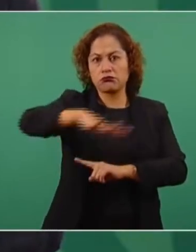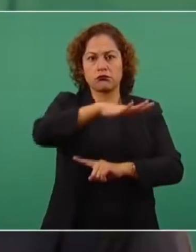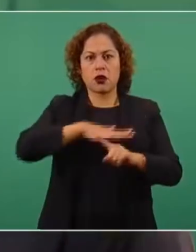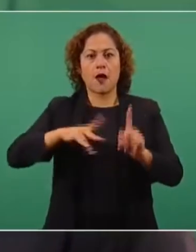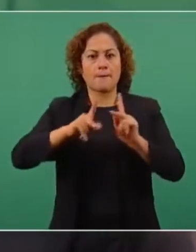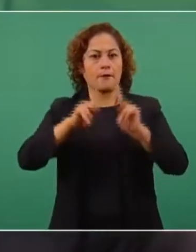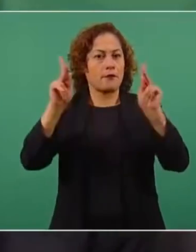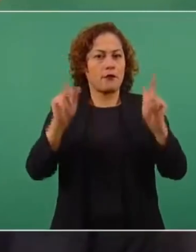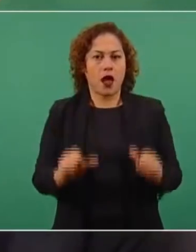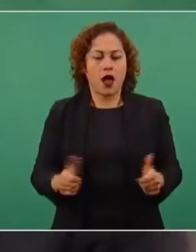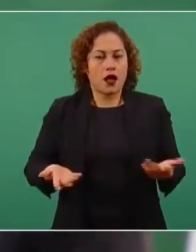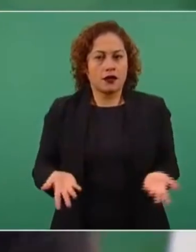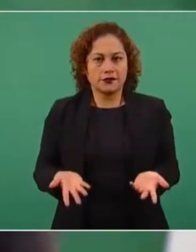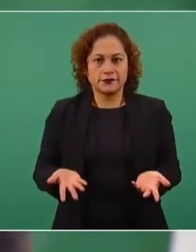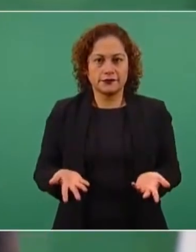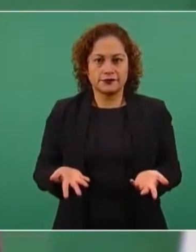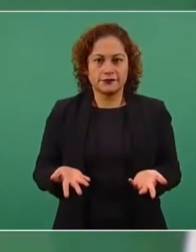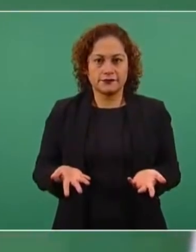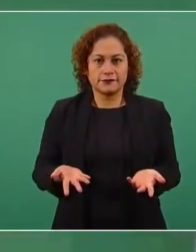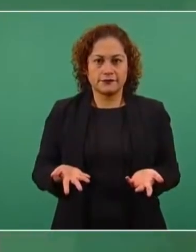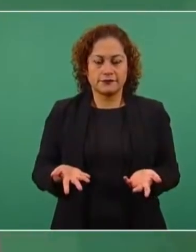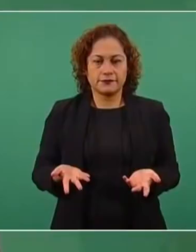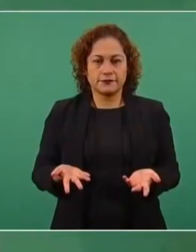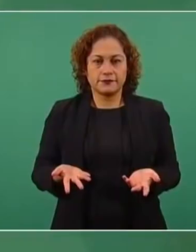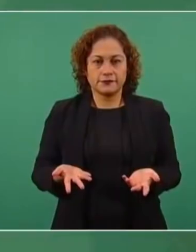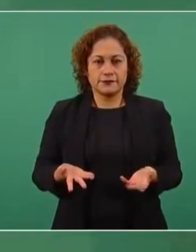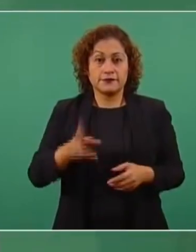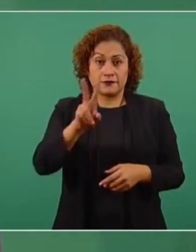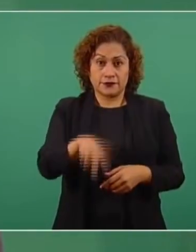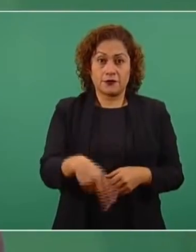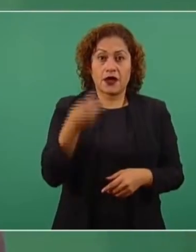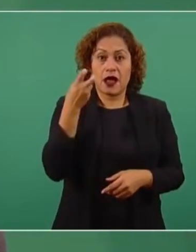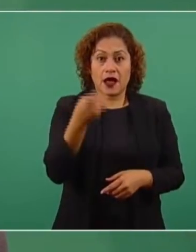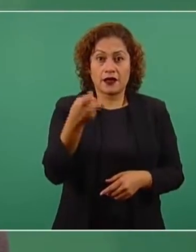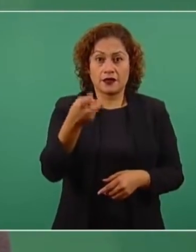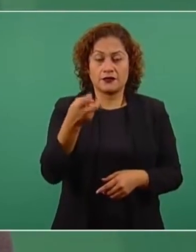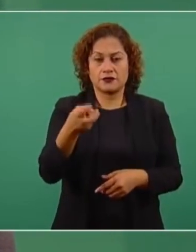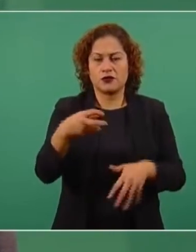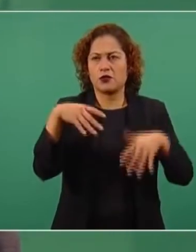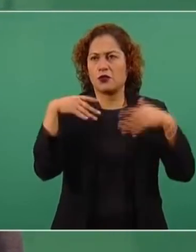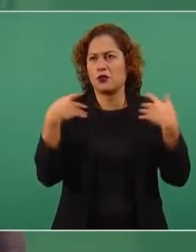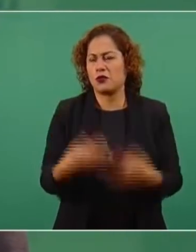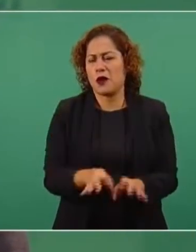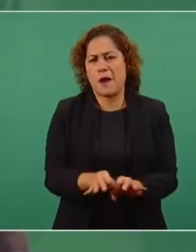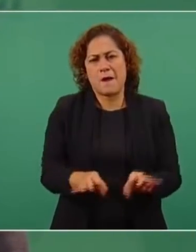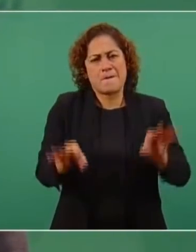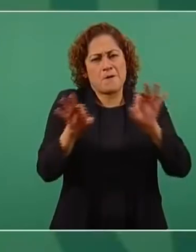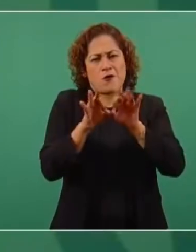No hay cosa más preciada que la tranquilidad, que la paz.